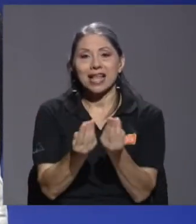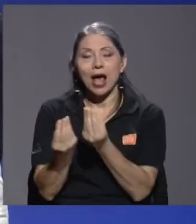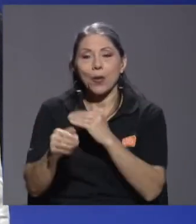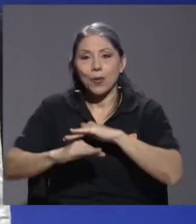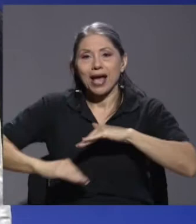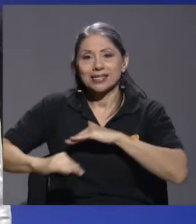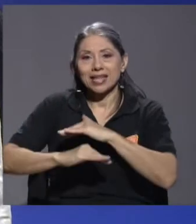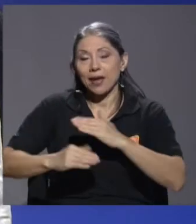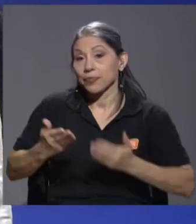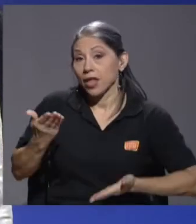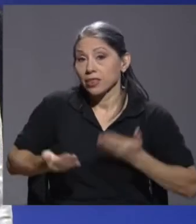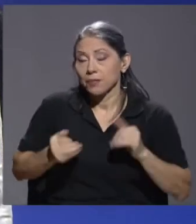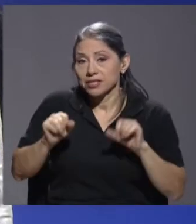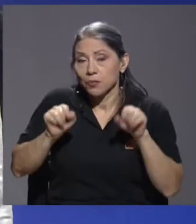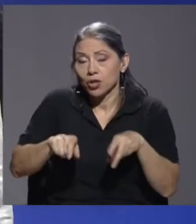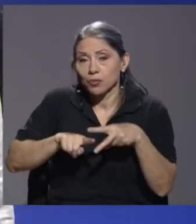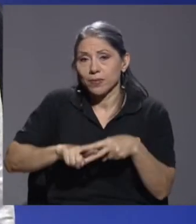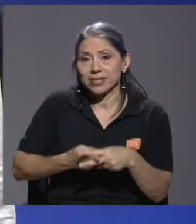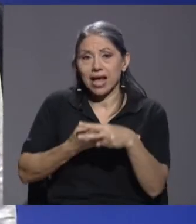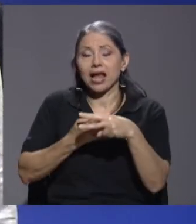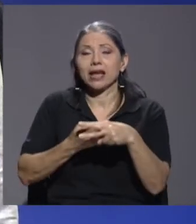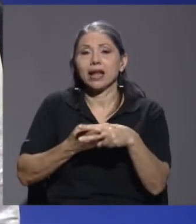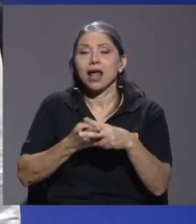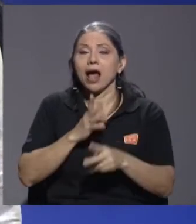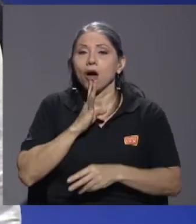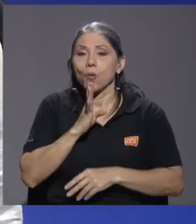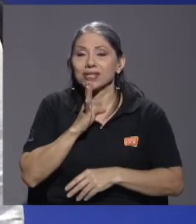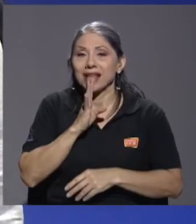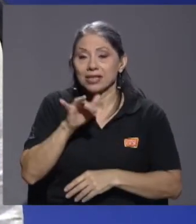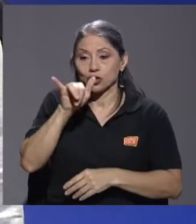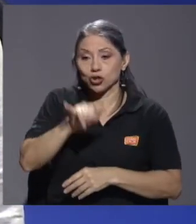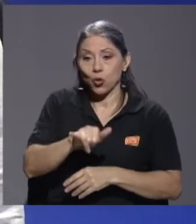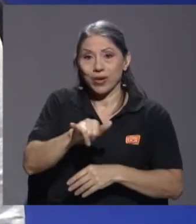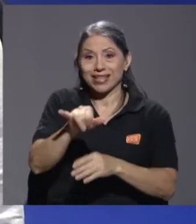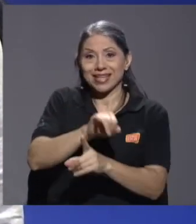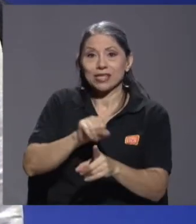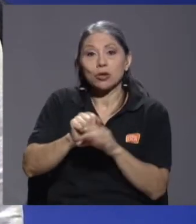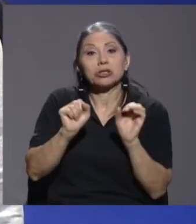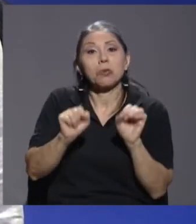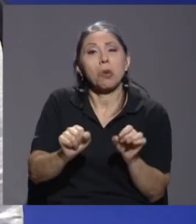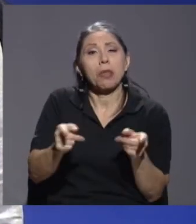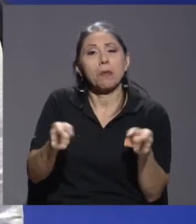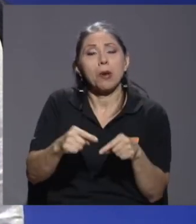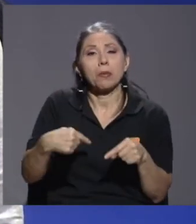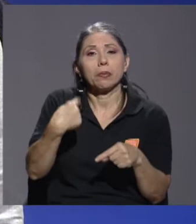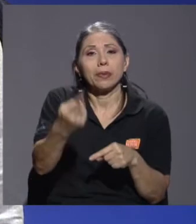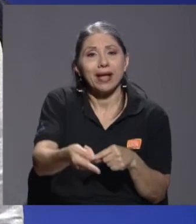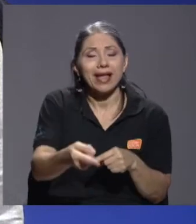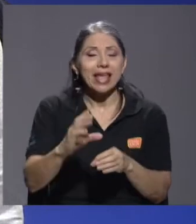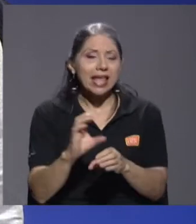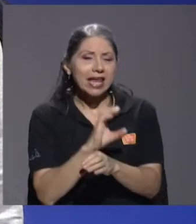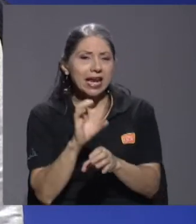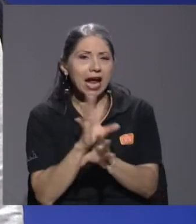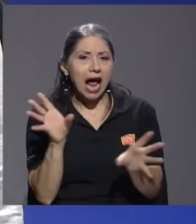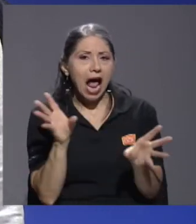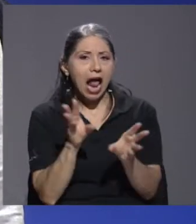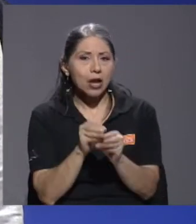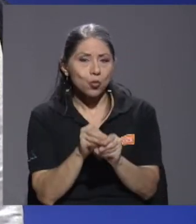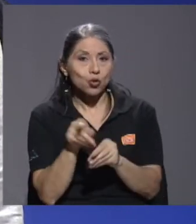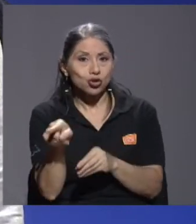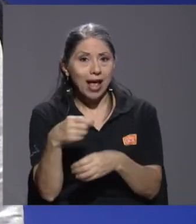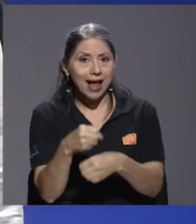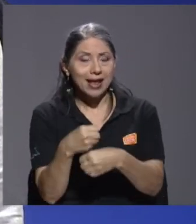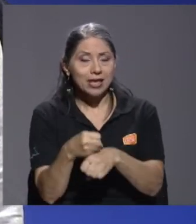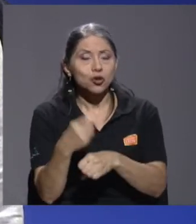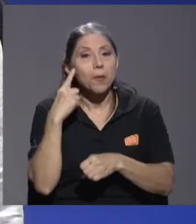pudiéramos empezar a conversar sobre esos escenarios y esos cálculos que han realizado en el instituto para